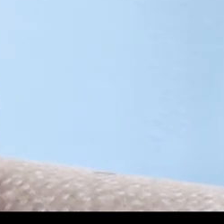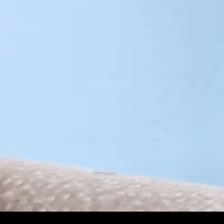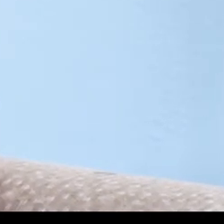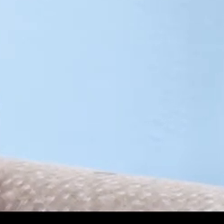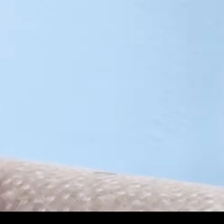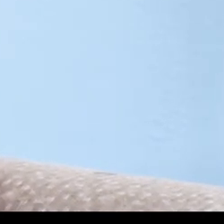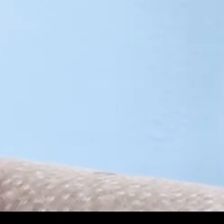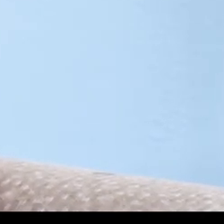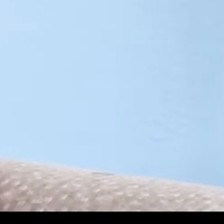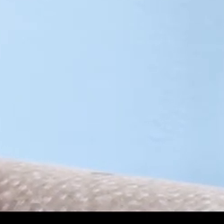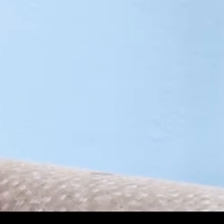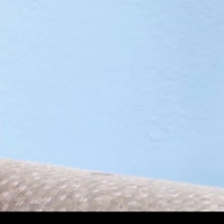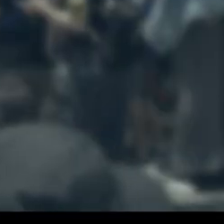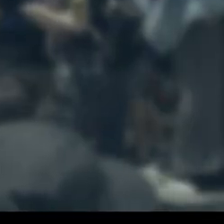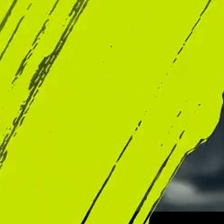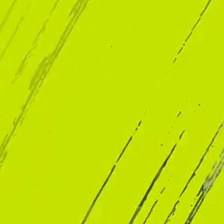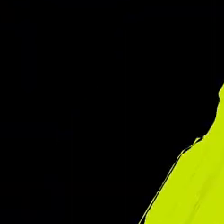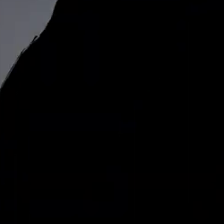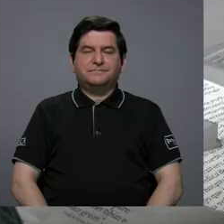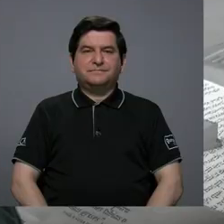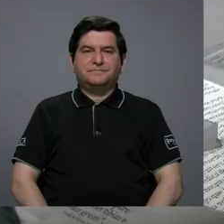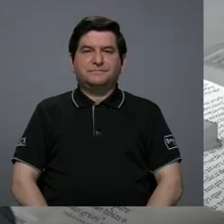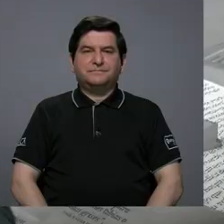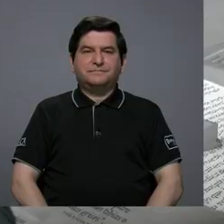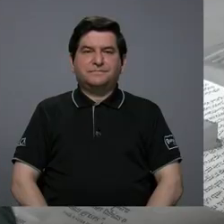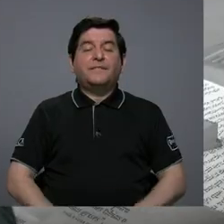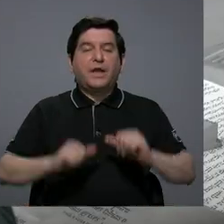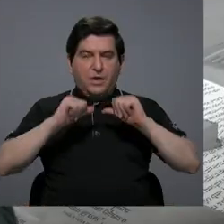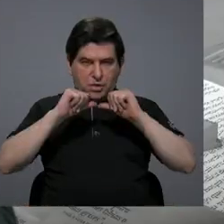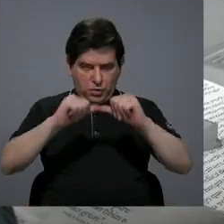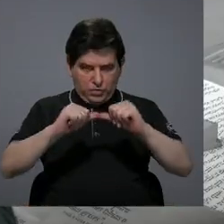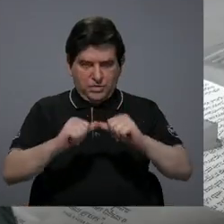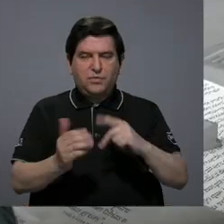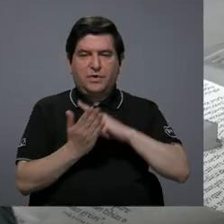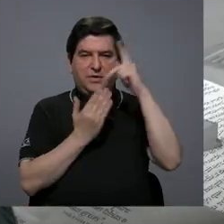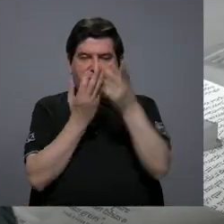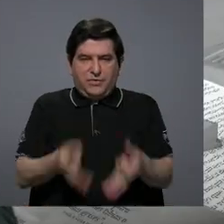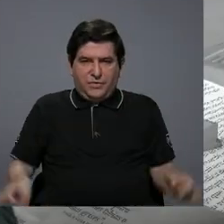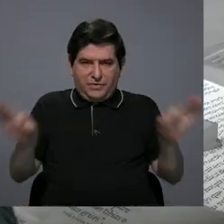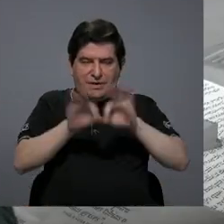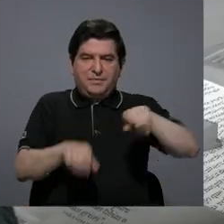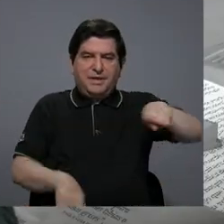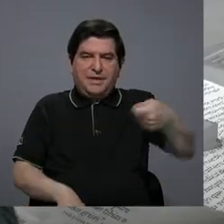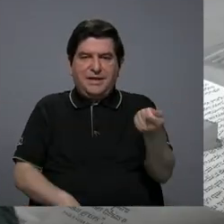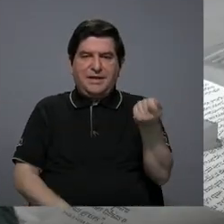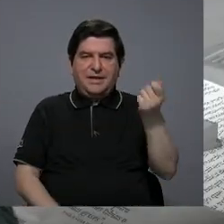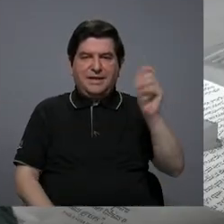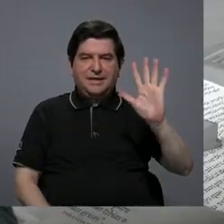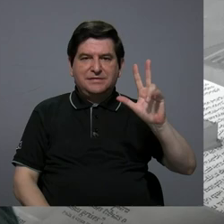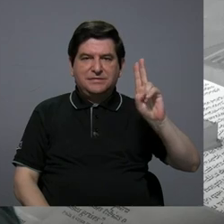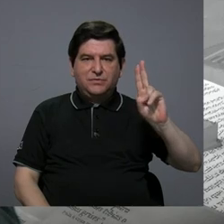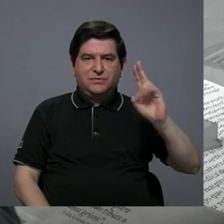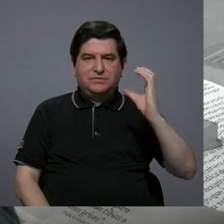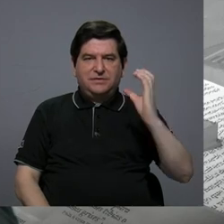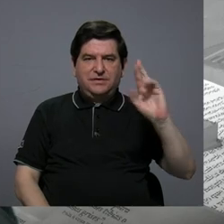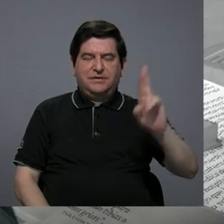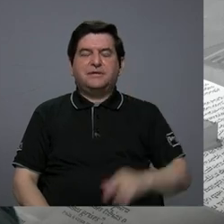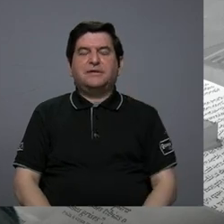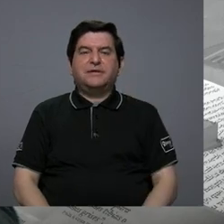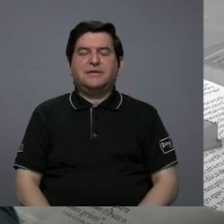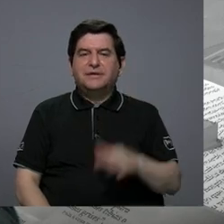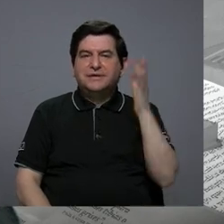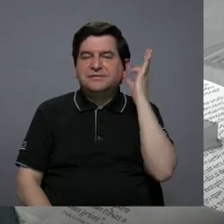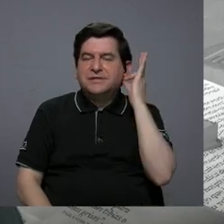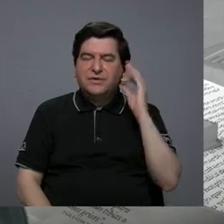puedan ascender socialmente. Estamos de regreso con lo que importa aquí por Canal 15 UCR. Doña